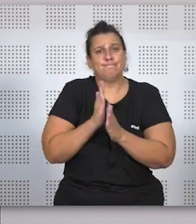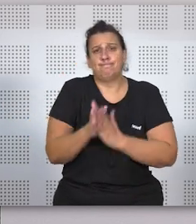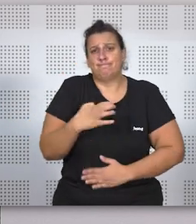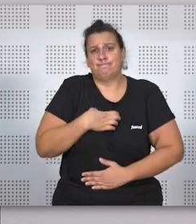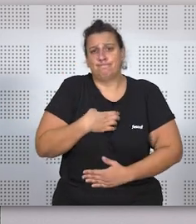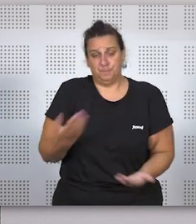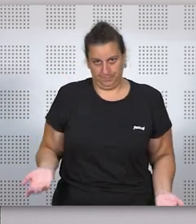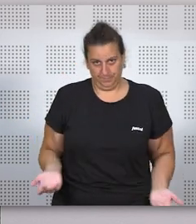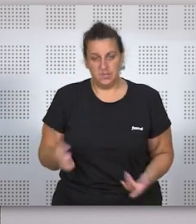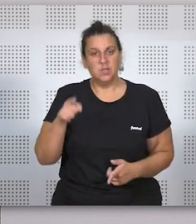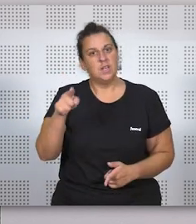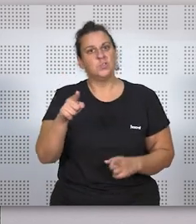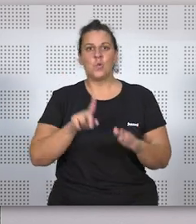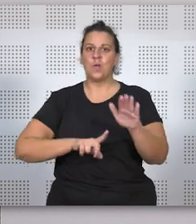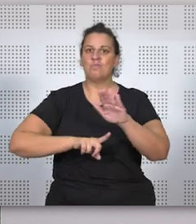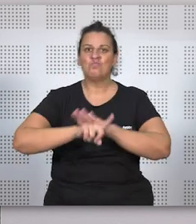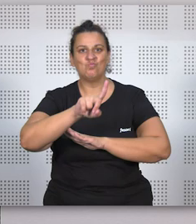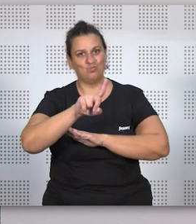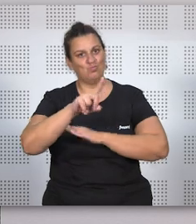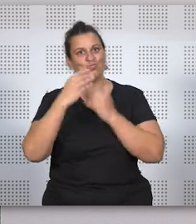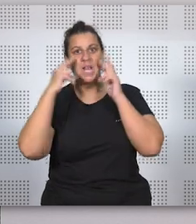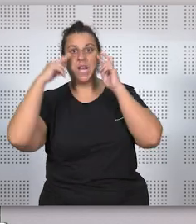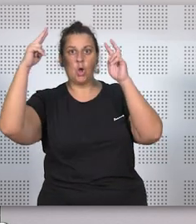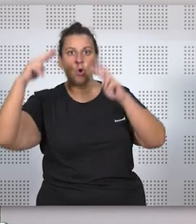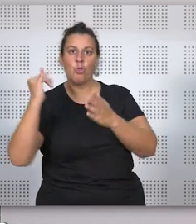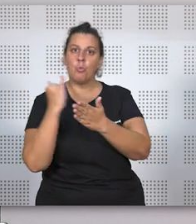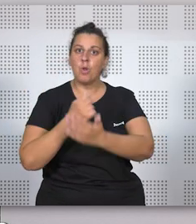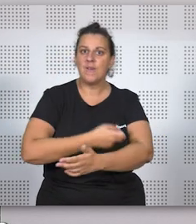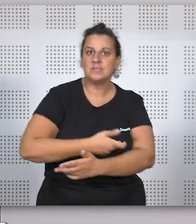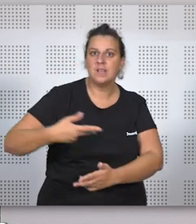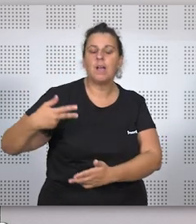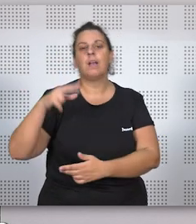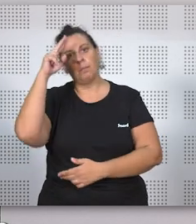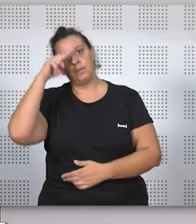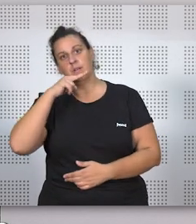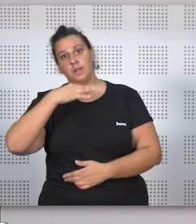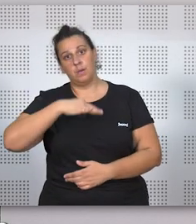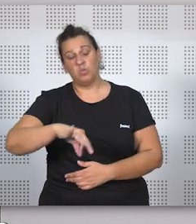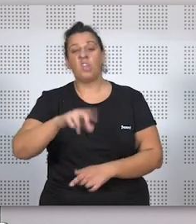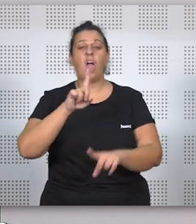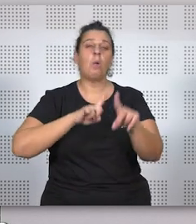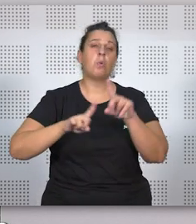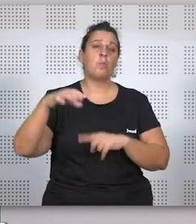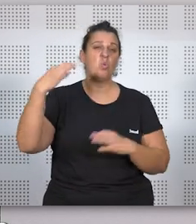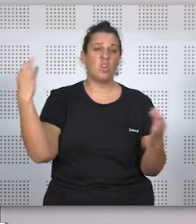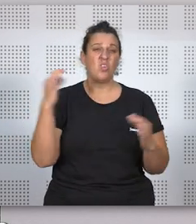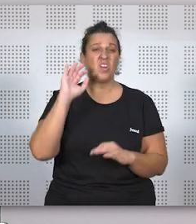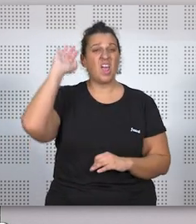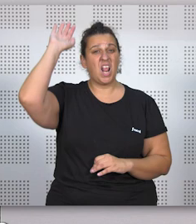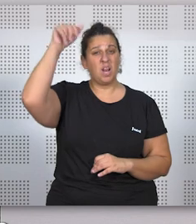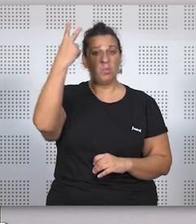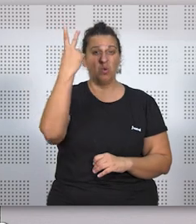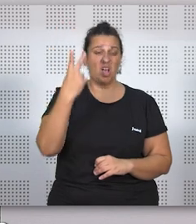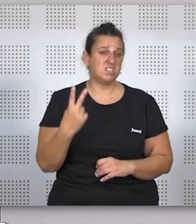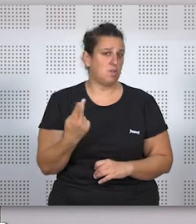estableciendo. La verdad es que todo eso fueron muchos avances. El único problema es que la República, sabemos que duró poco